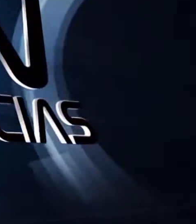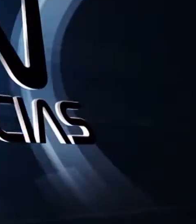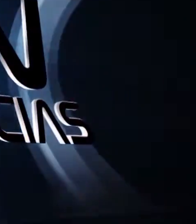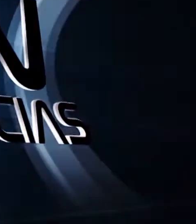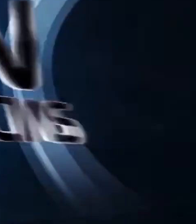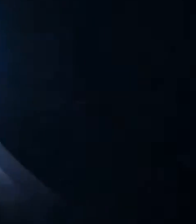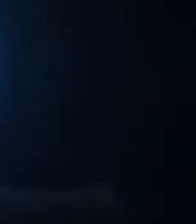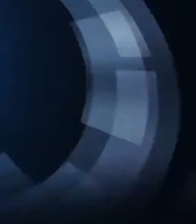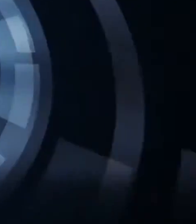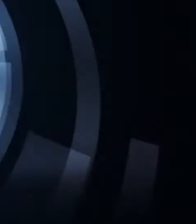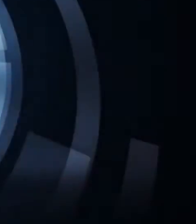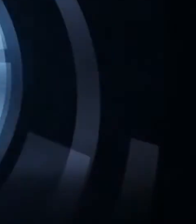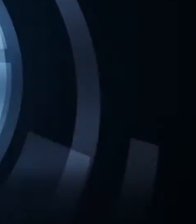¡Gracias! ¡Gracias! ¡Gracias! ¡Gracias!